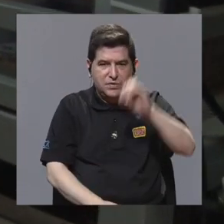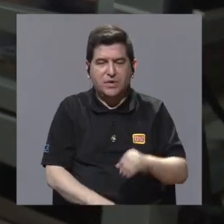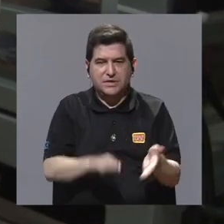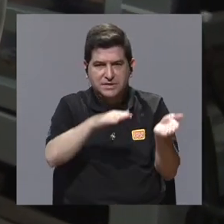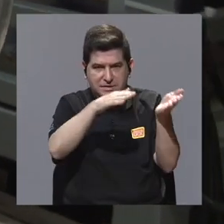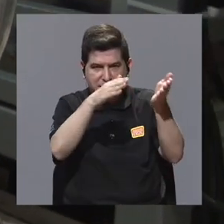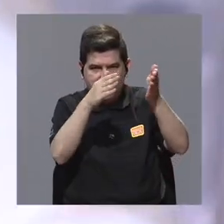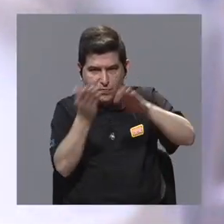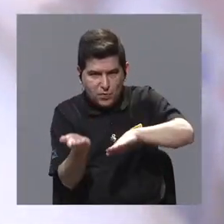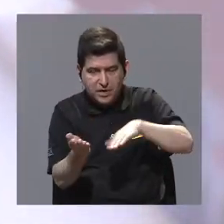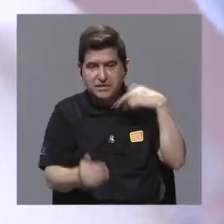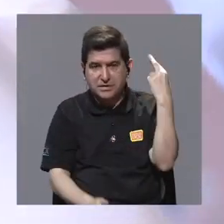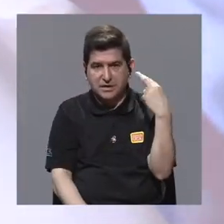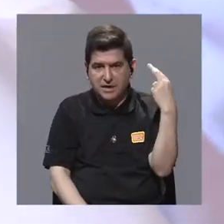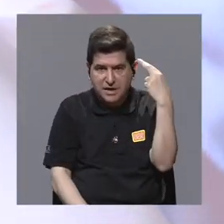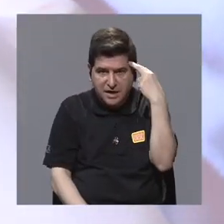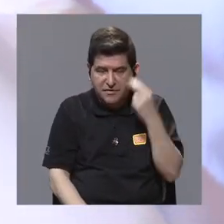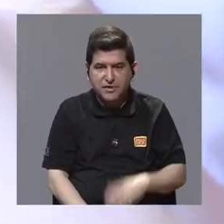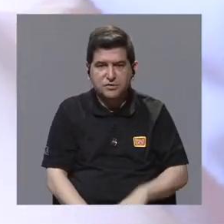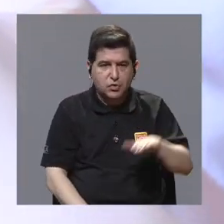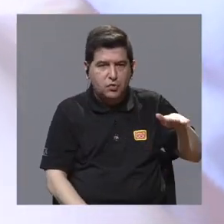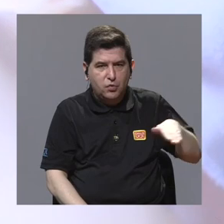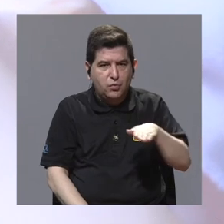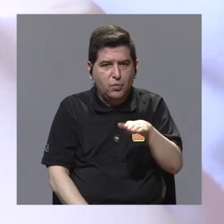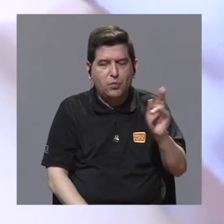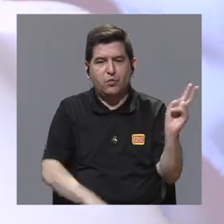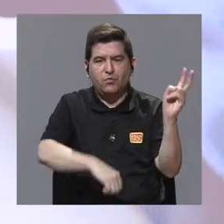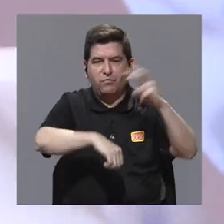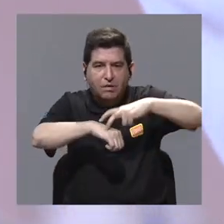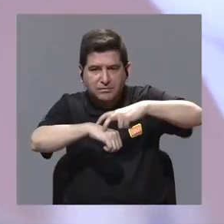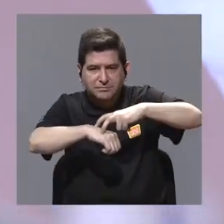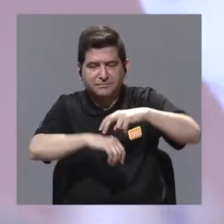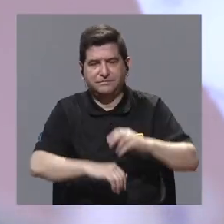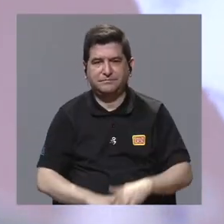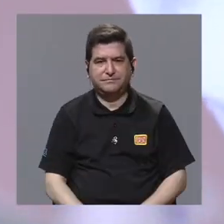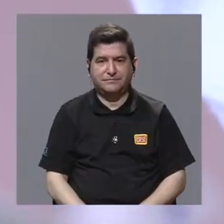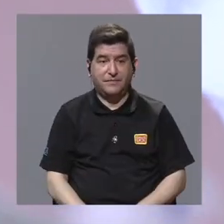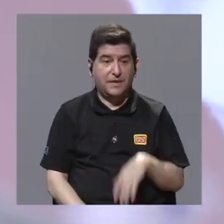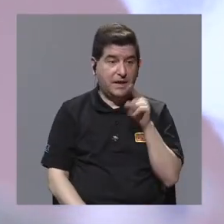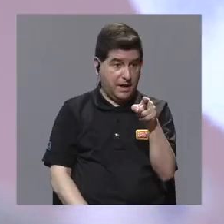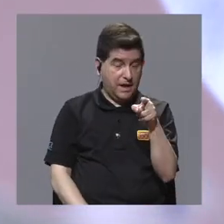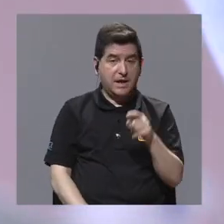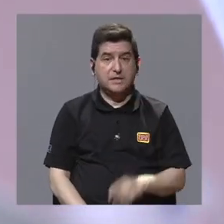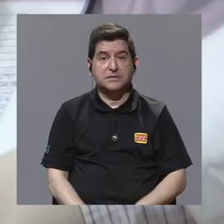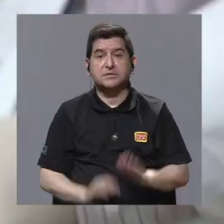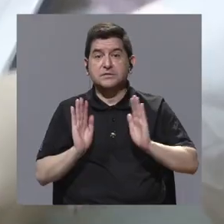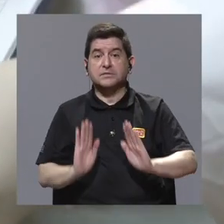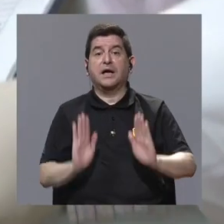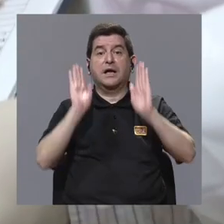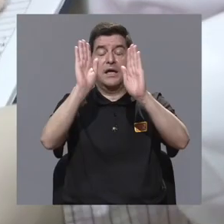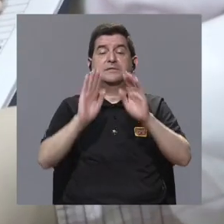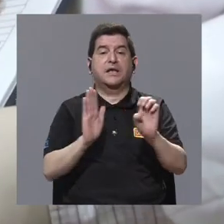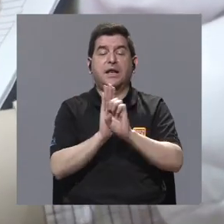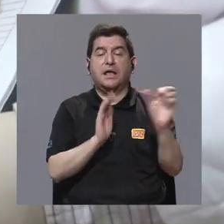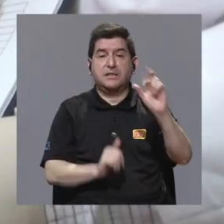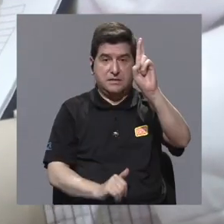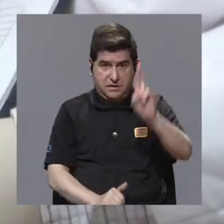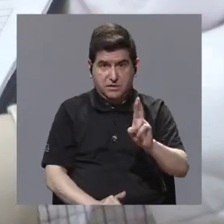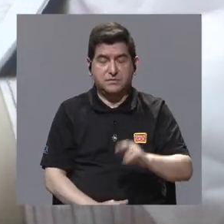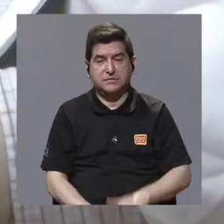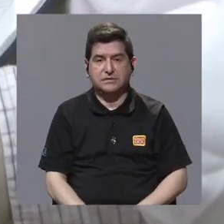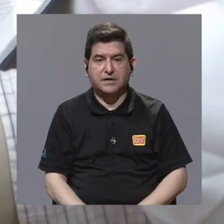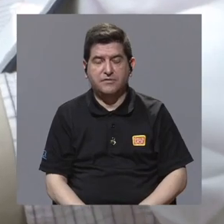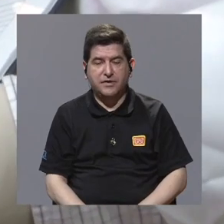50% la mortalidad por mordida de serpiente. Esto es un excelente ejemplo